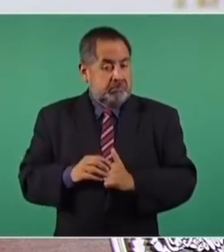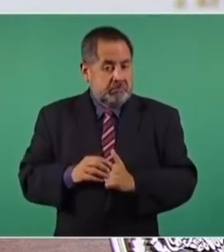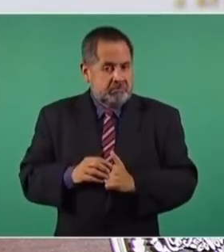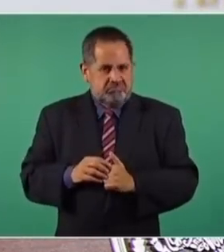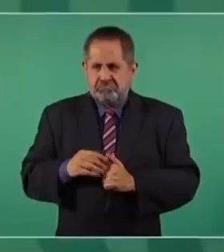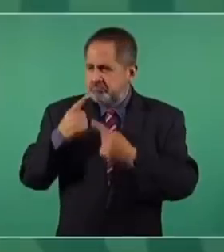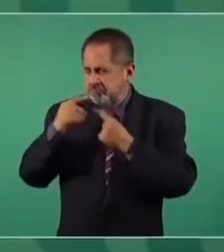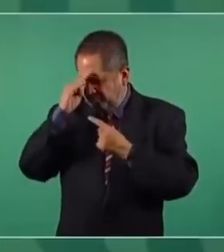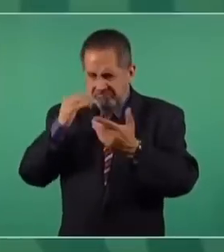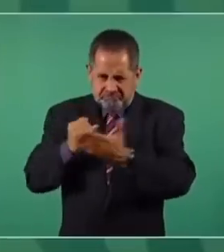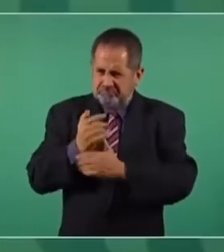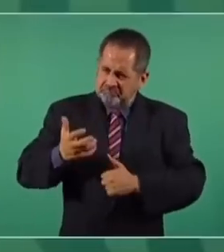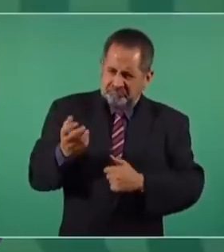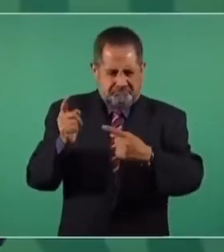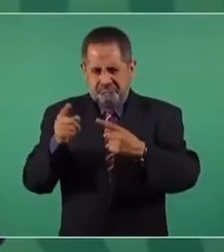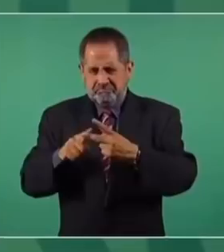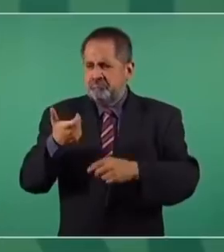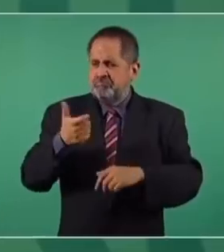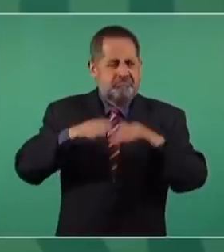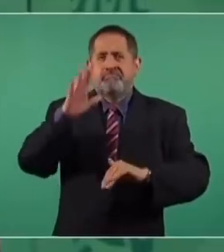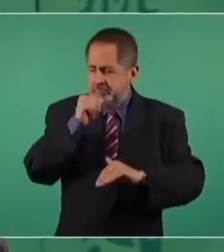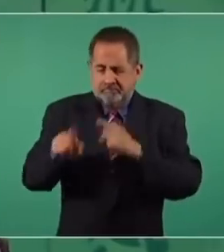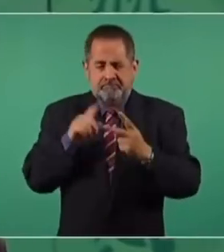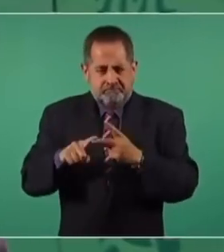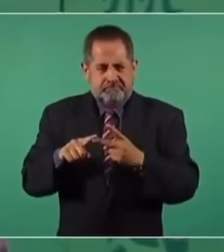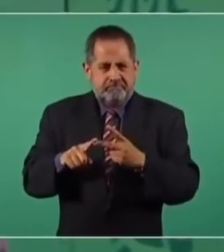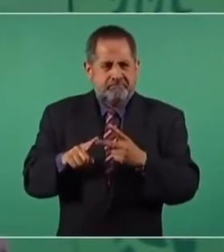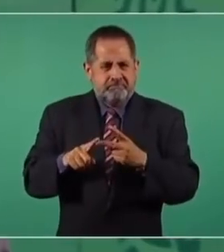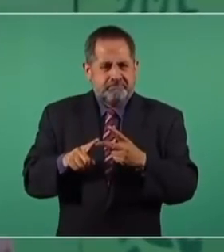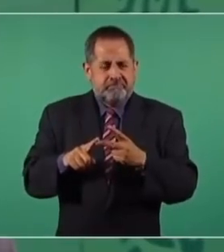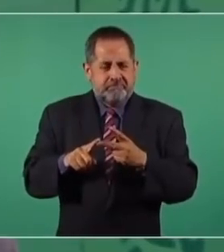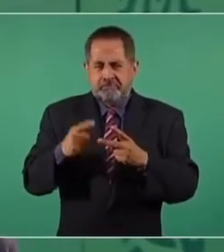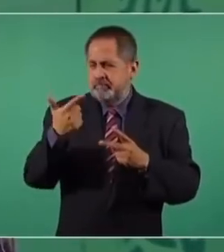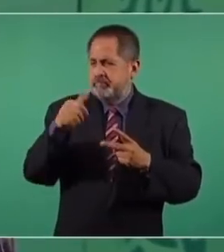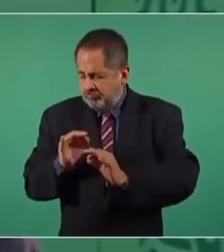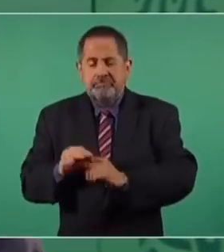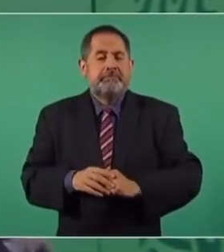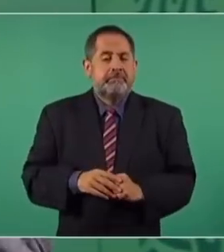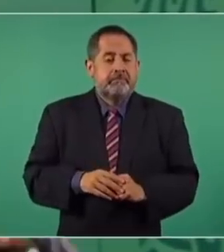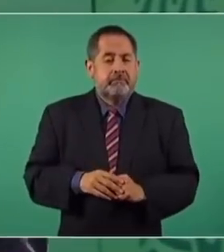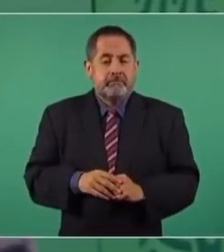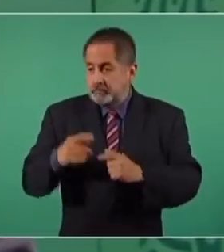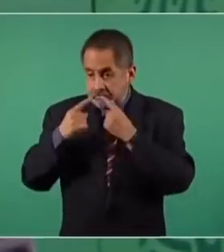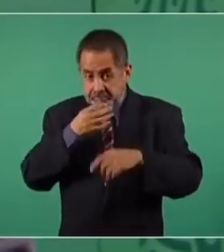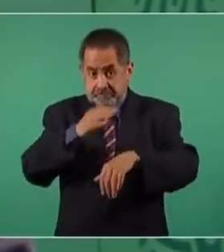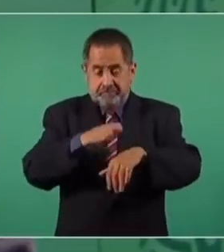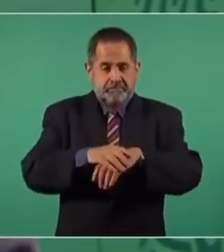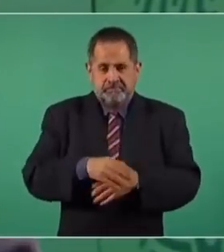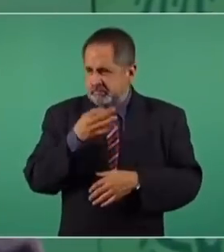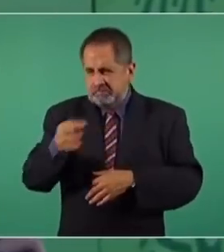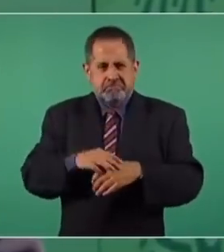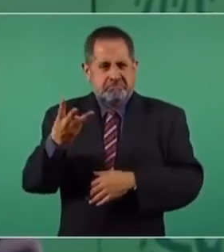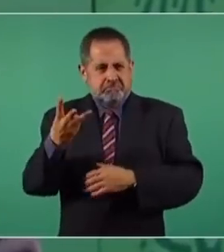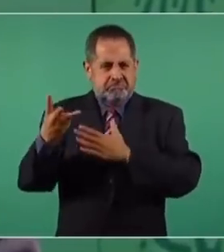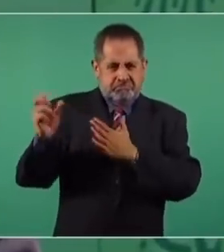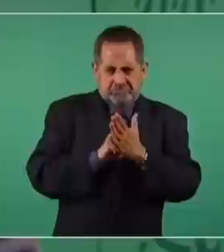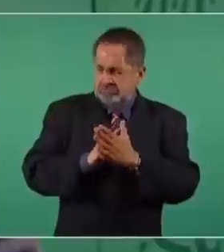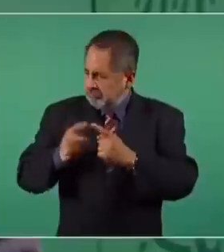Dos acciones. Una, precios máximos. Dos, gas bienestar. Y aquí les digo, en tres meses